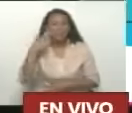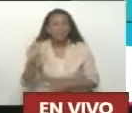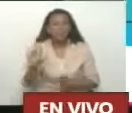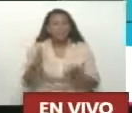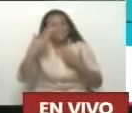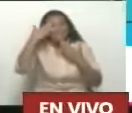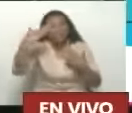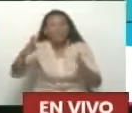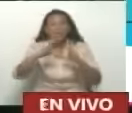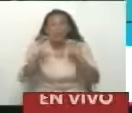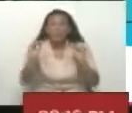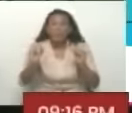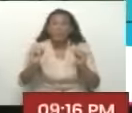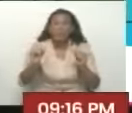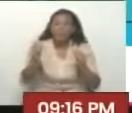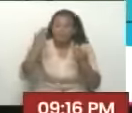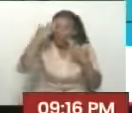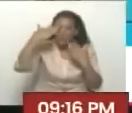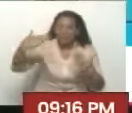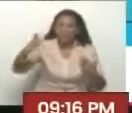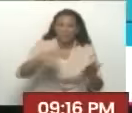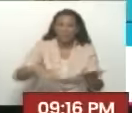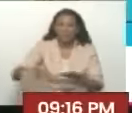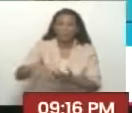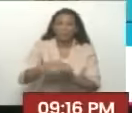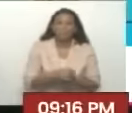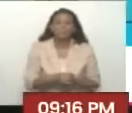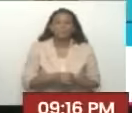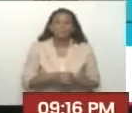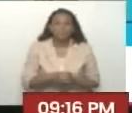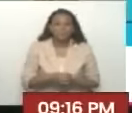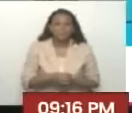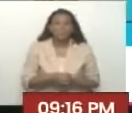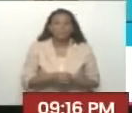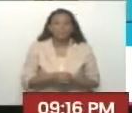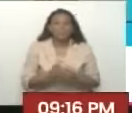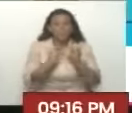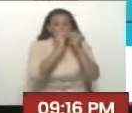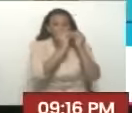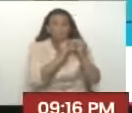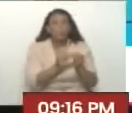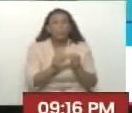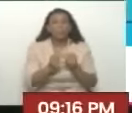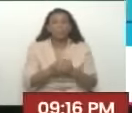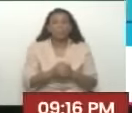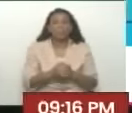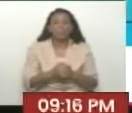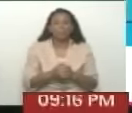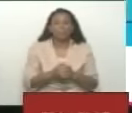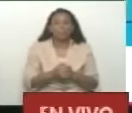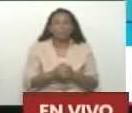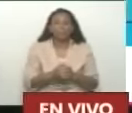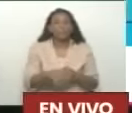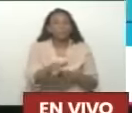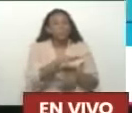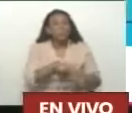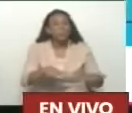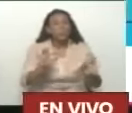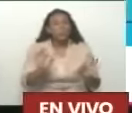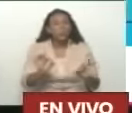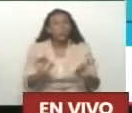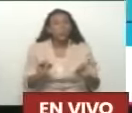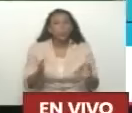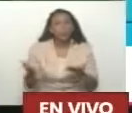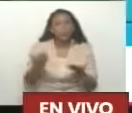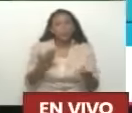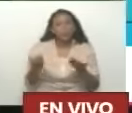por allá. Saludo, mi gente de las clavellinas. ¿Te acuerdas cuando hablamos? Sí, sí me acuerdo. Muy emocionante, vale. Fue un